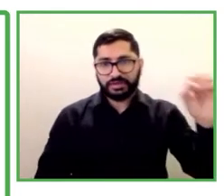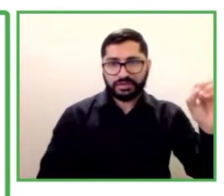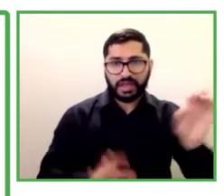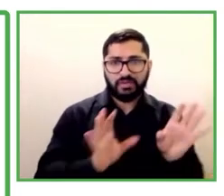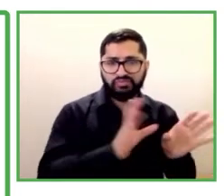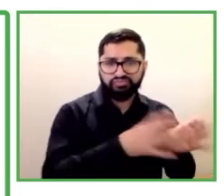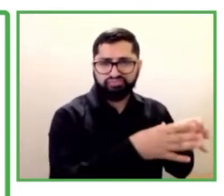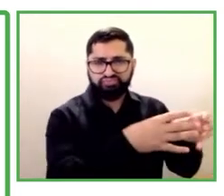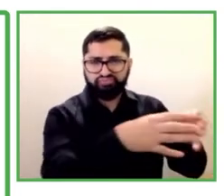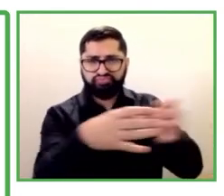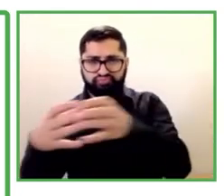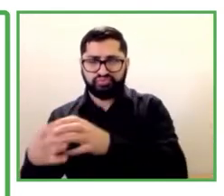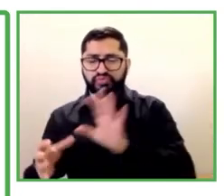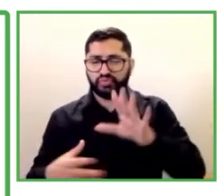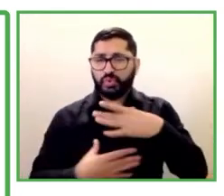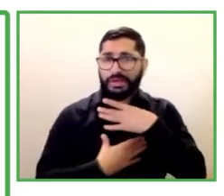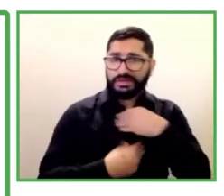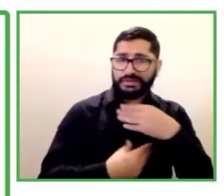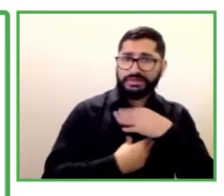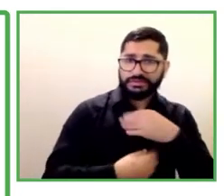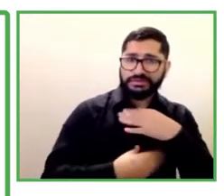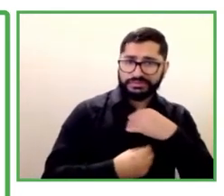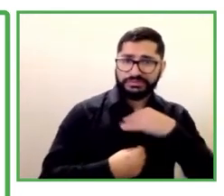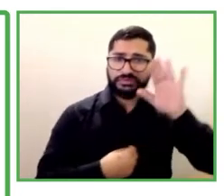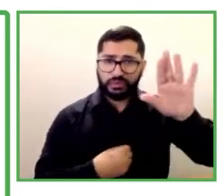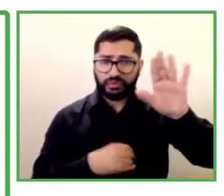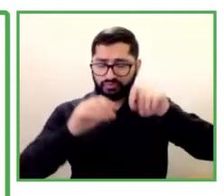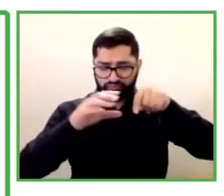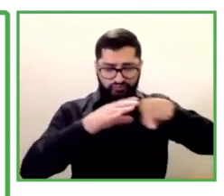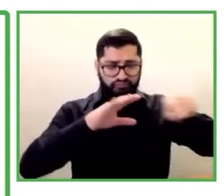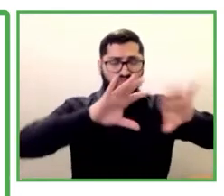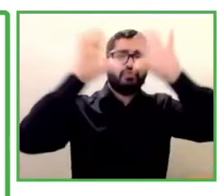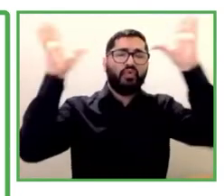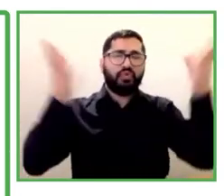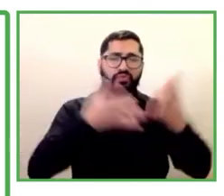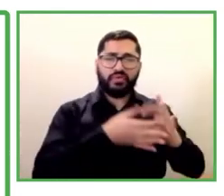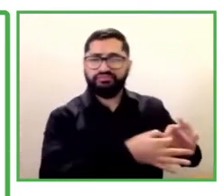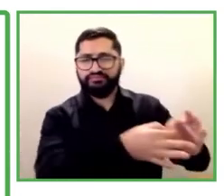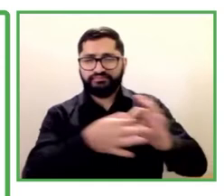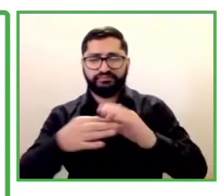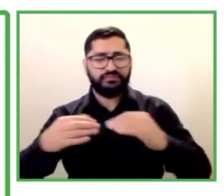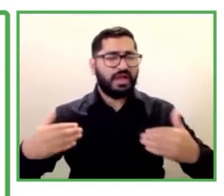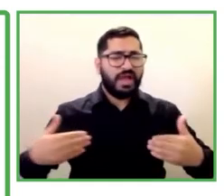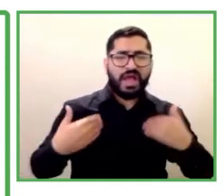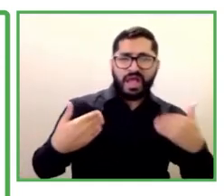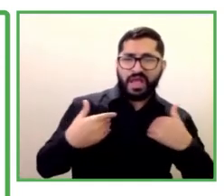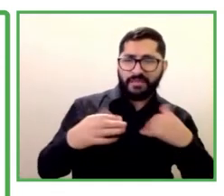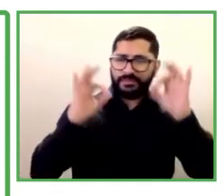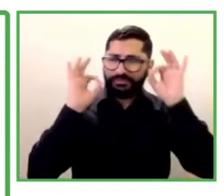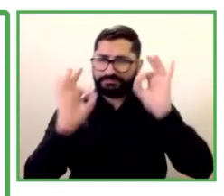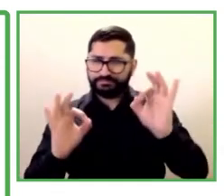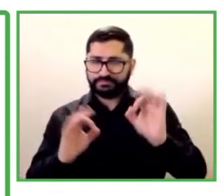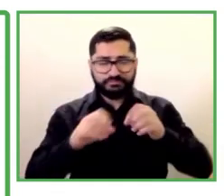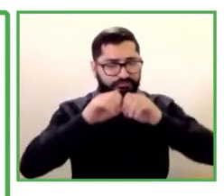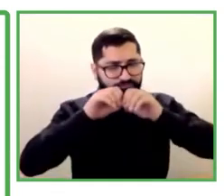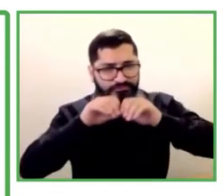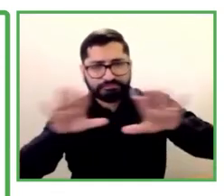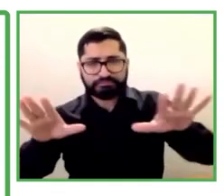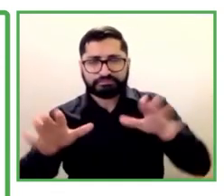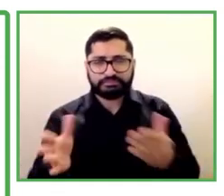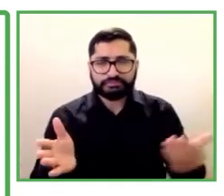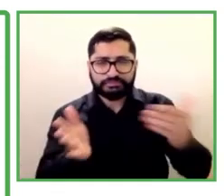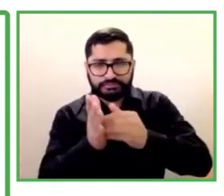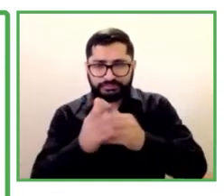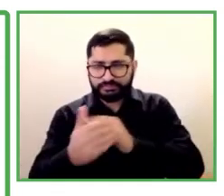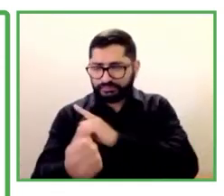del mundo. Están muy contentos, estamos muy contentos de este interés, la replicación, porque mientras más fuerte sea la red, más